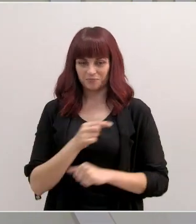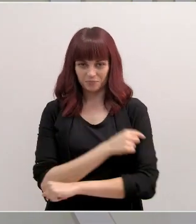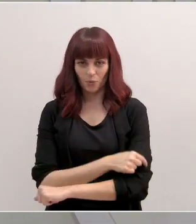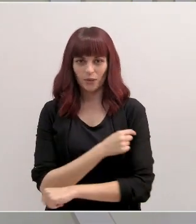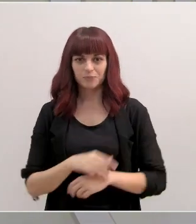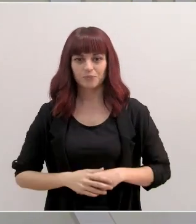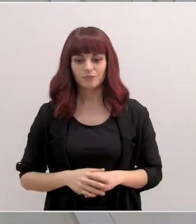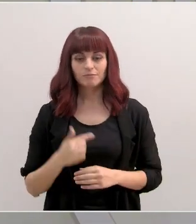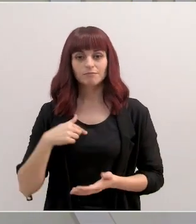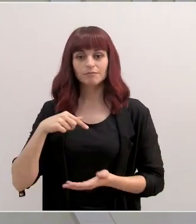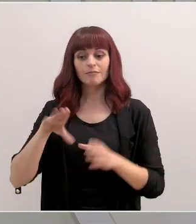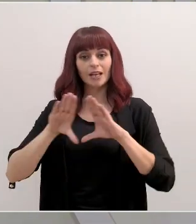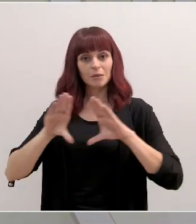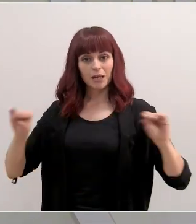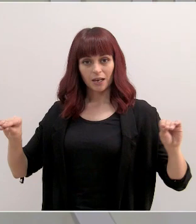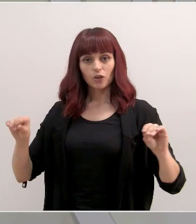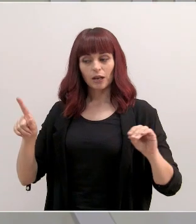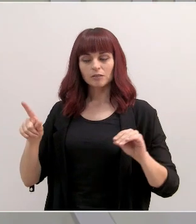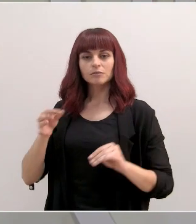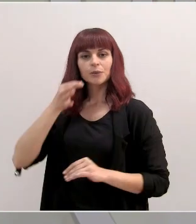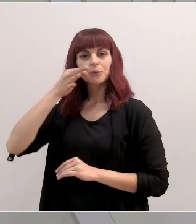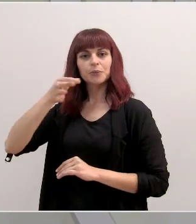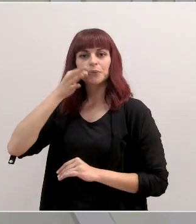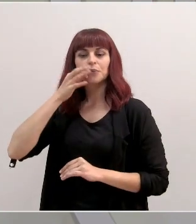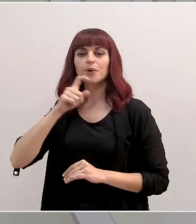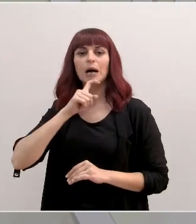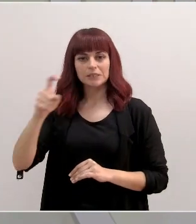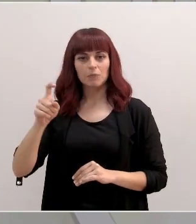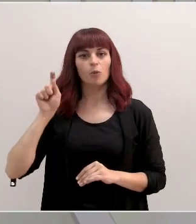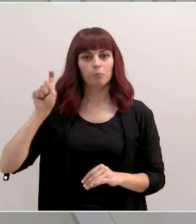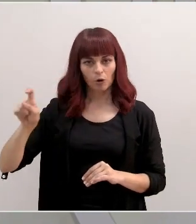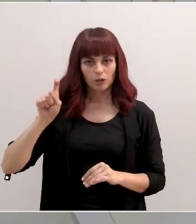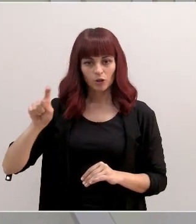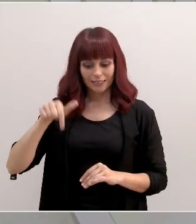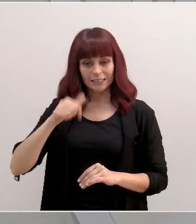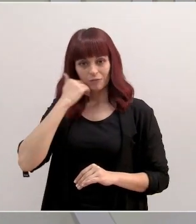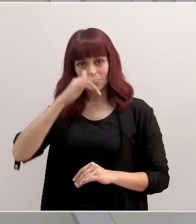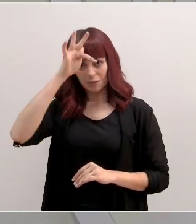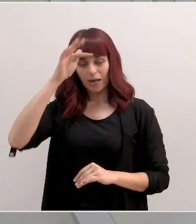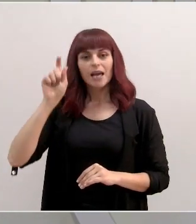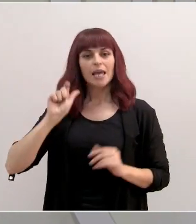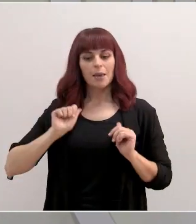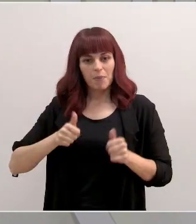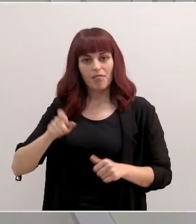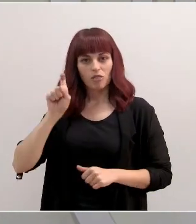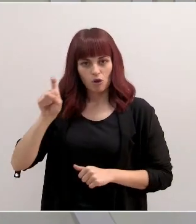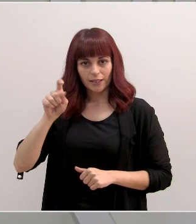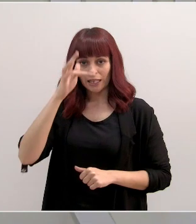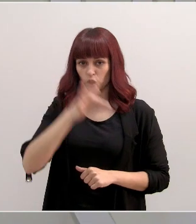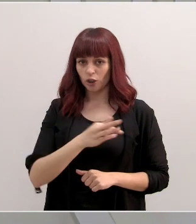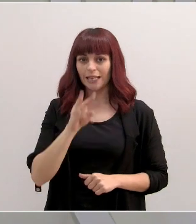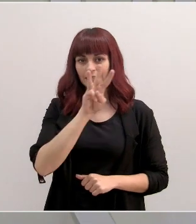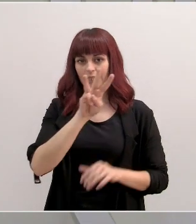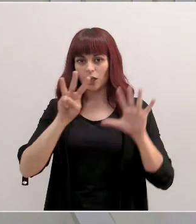mi comparecencia ante la Asamblea Regional anunciamos el inicio de la vacunación de docentes este fin de semana. Un total de 38